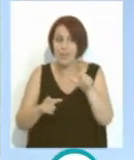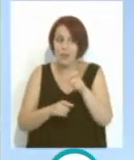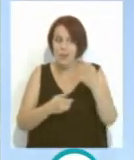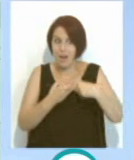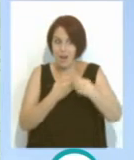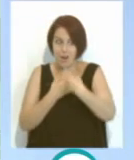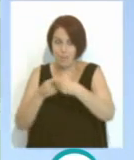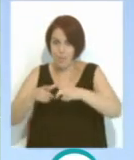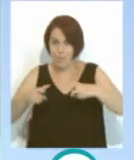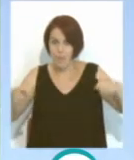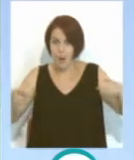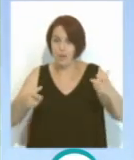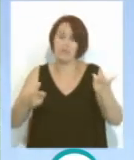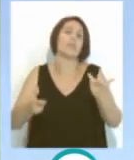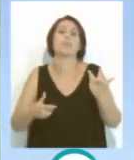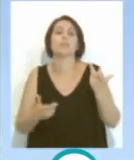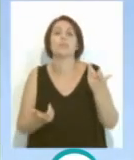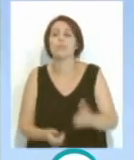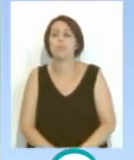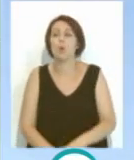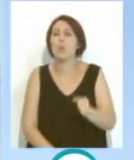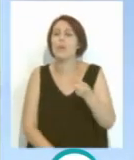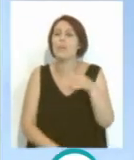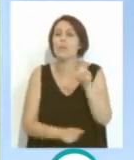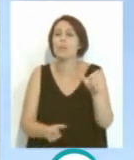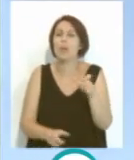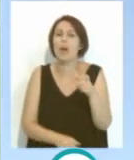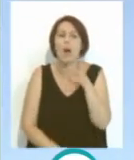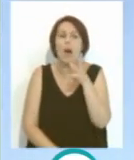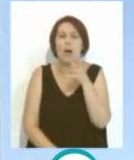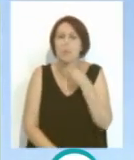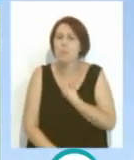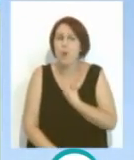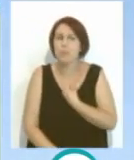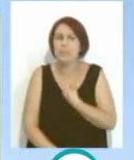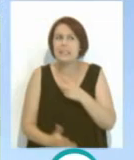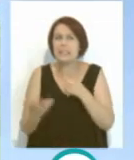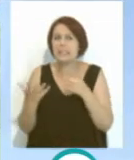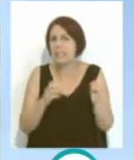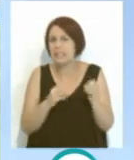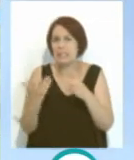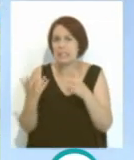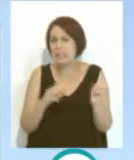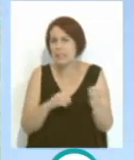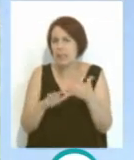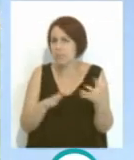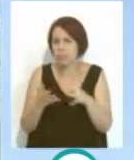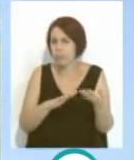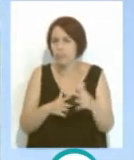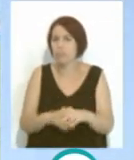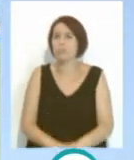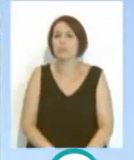y poder tener ya... ¿Cuántos integrantes hay? Ahora mismo, ¿cuántos somos? Somos unos 60, 70, por ahí.